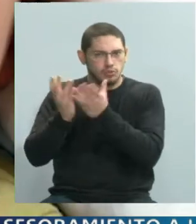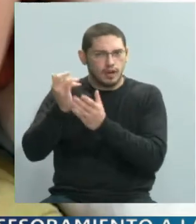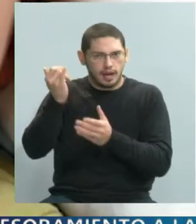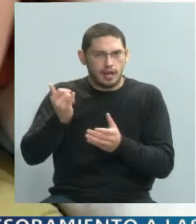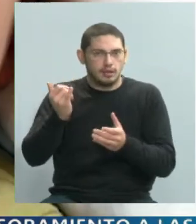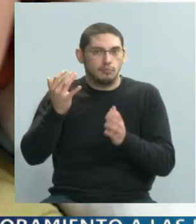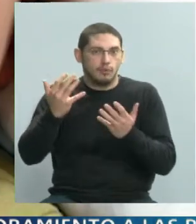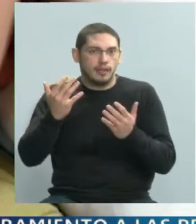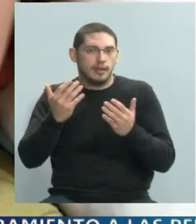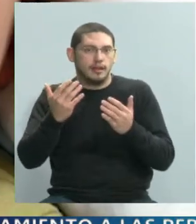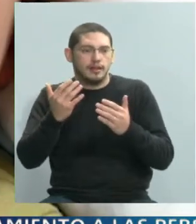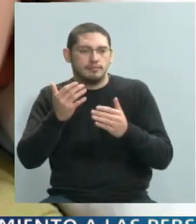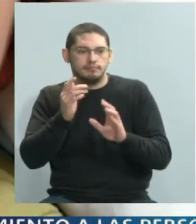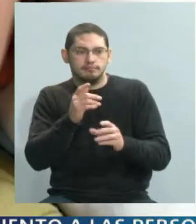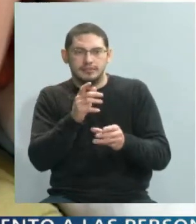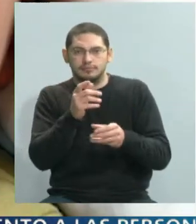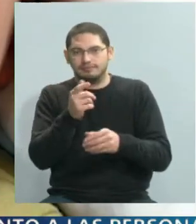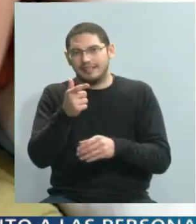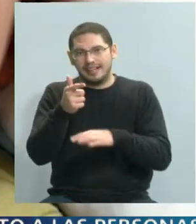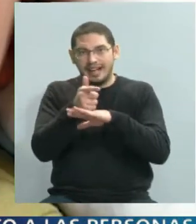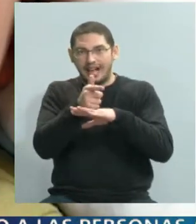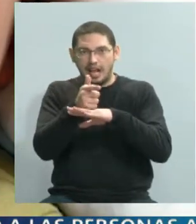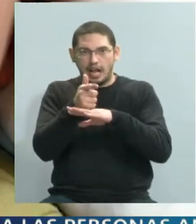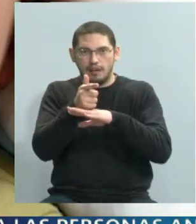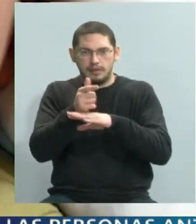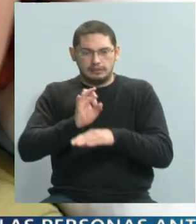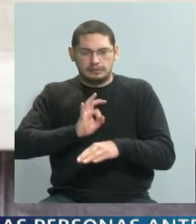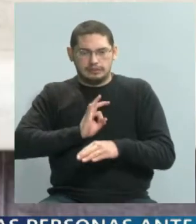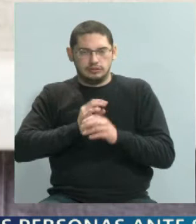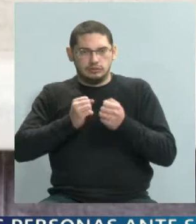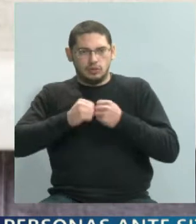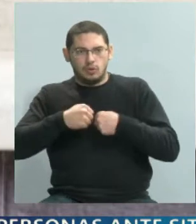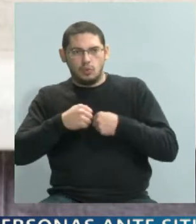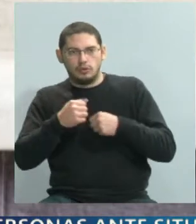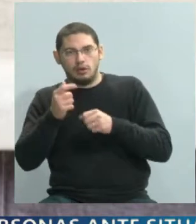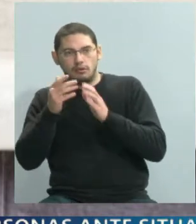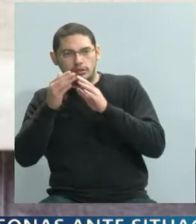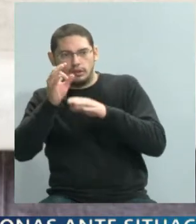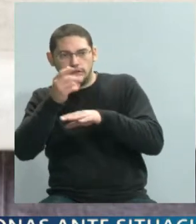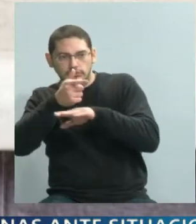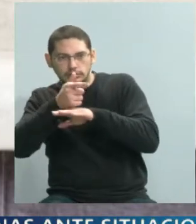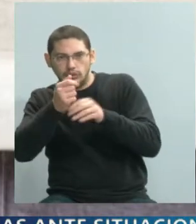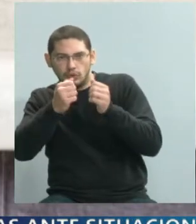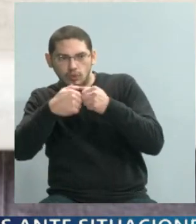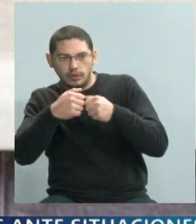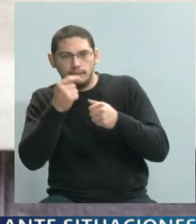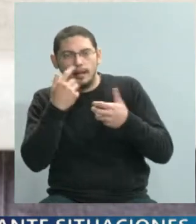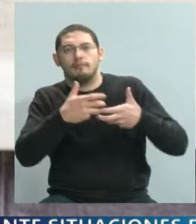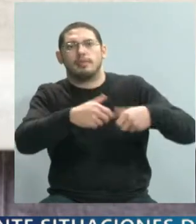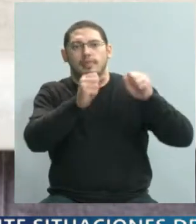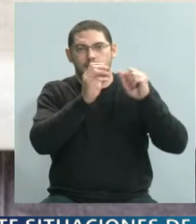hasta cámaras ocultas para dar con este diagnóstico. Hay que pensar que son chicos que, como decía, tienen